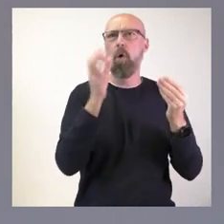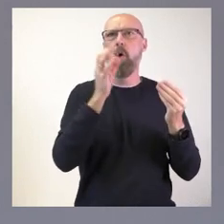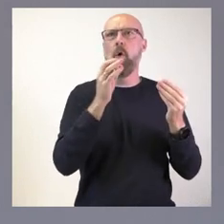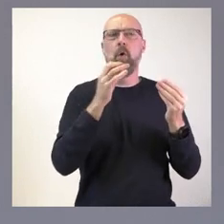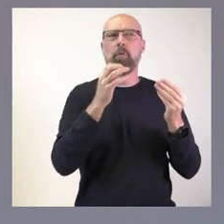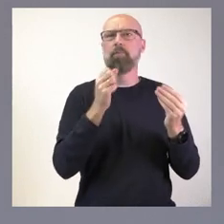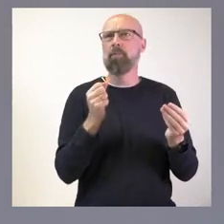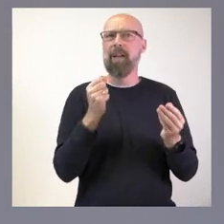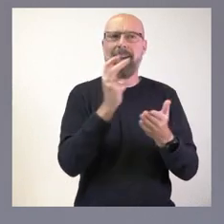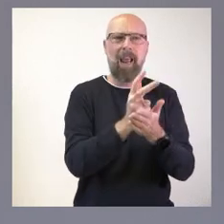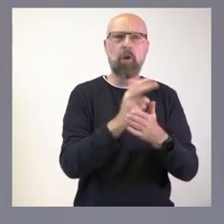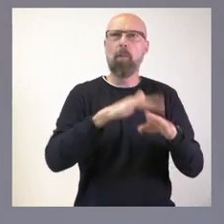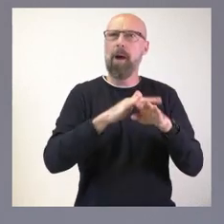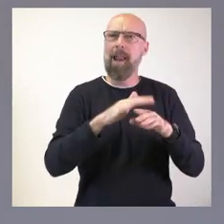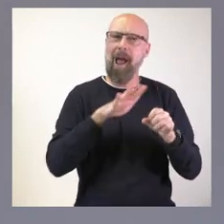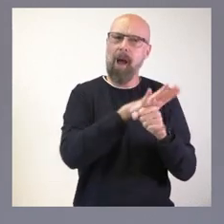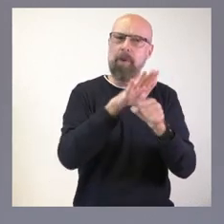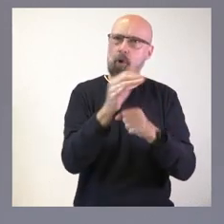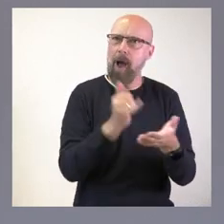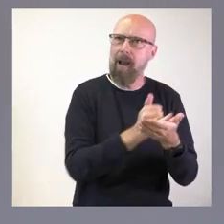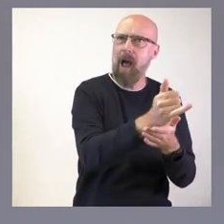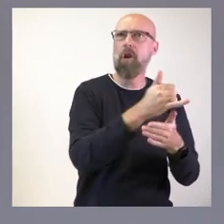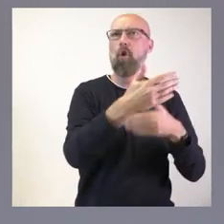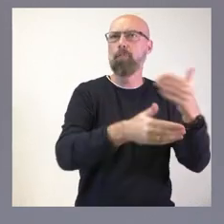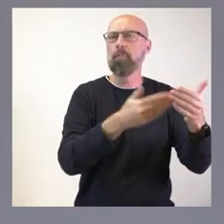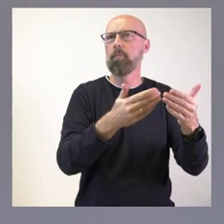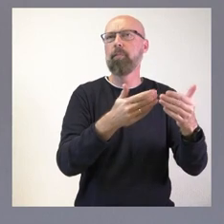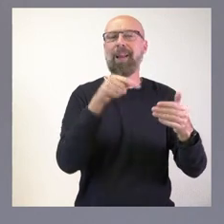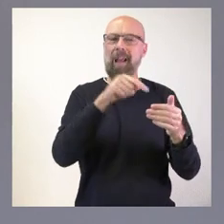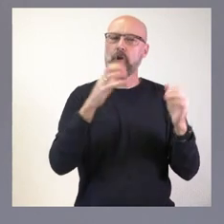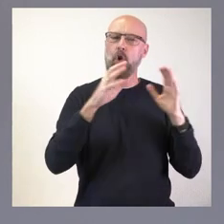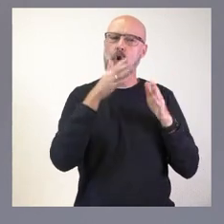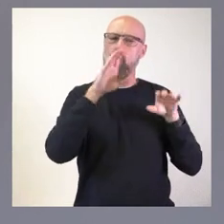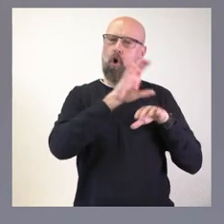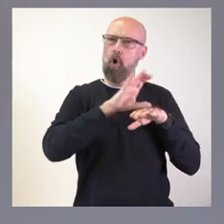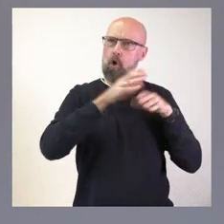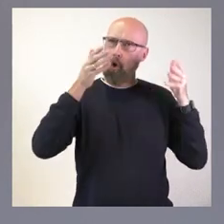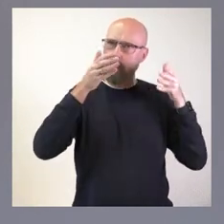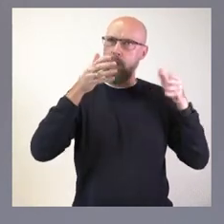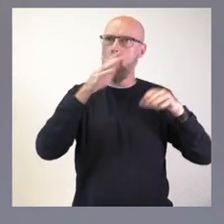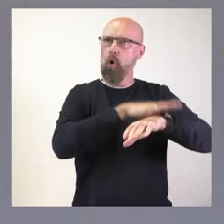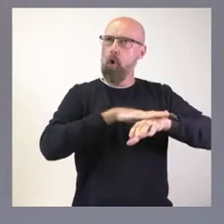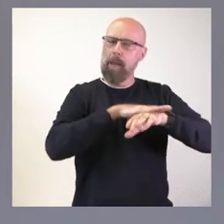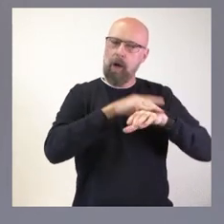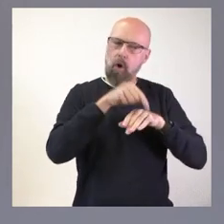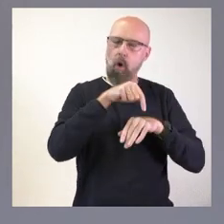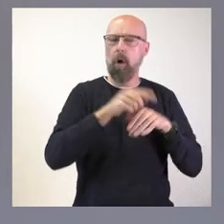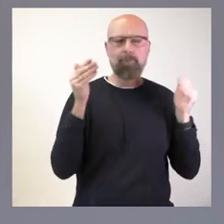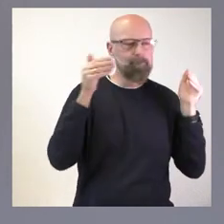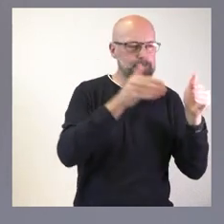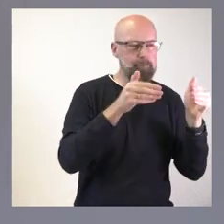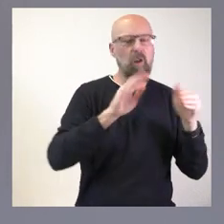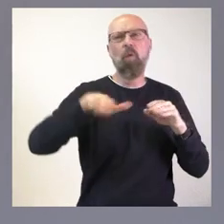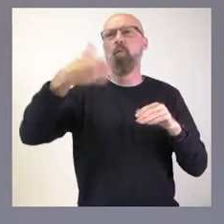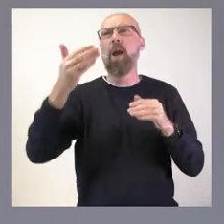rural para tener ayudas en el ámbito agrario y en esto nos hemos centrado en el Consejo de Gobierno y no le estamos dedicando mucho tiempo a ver qué ocurre fuera de